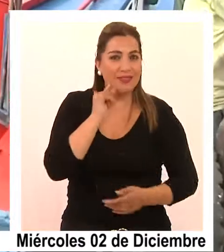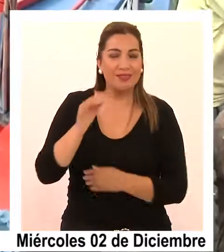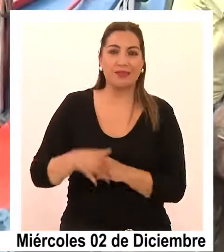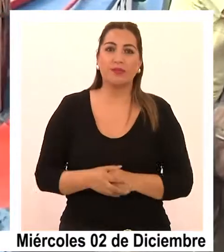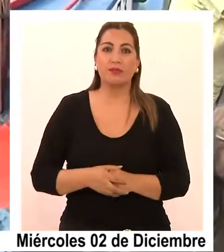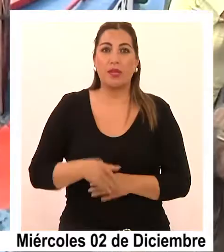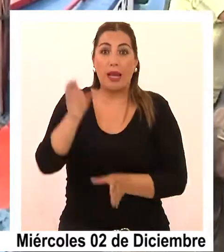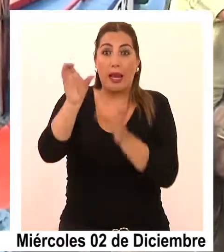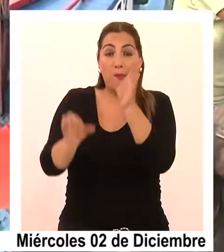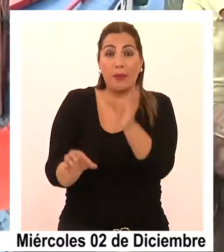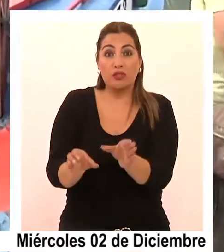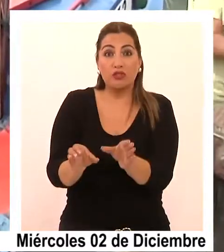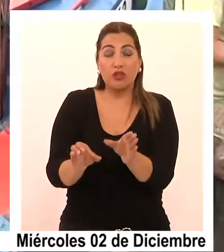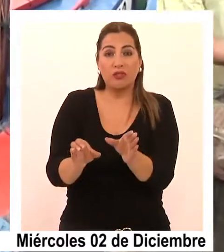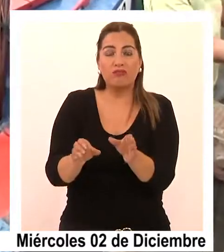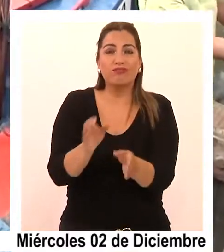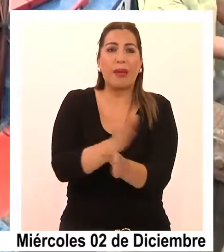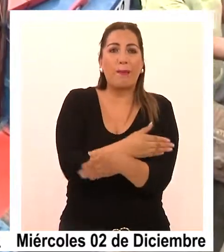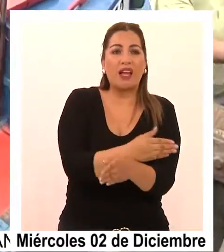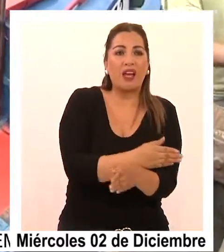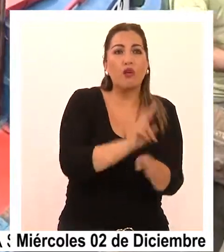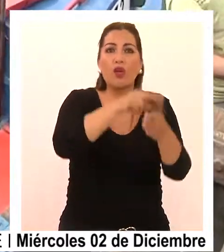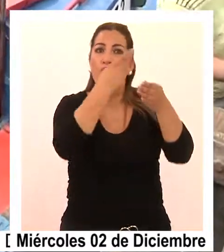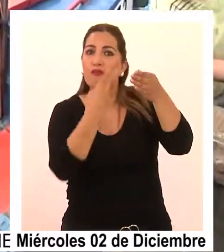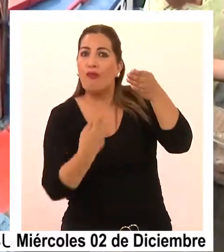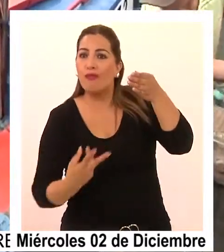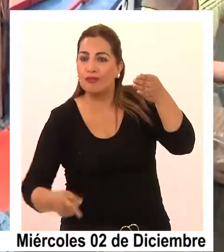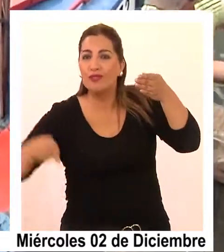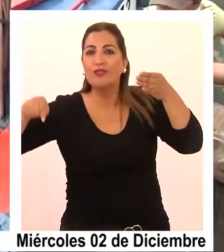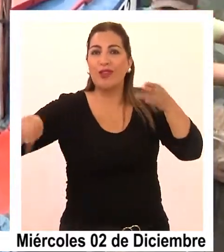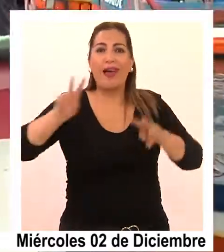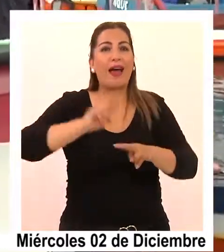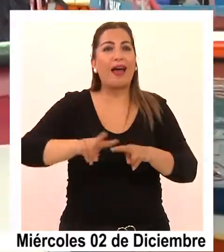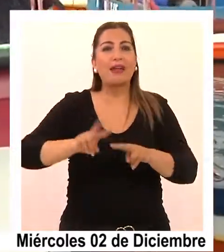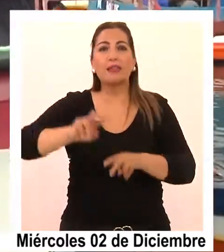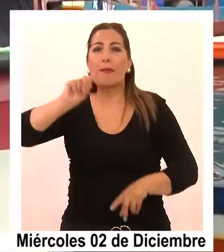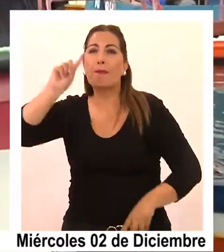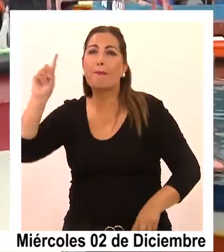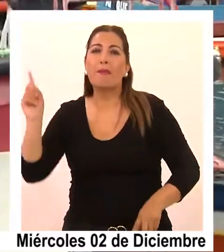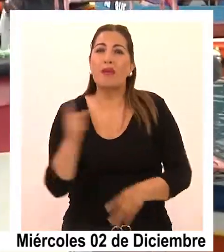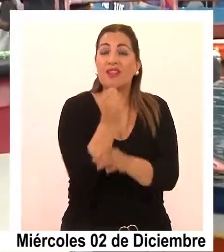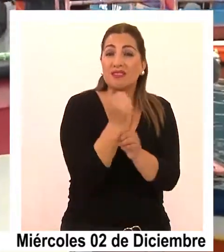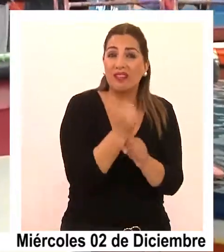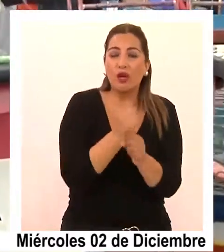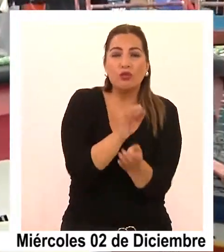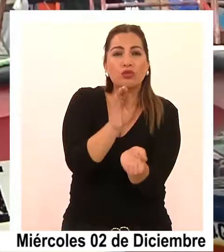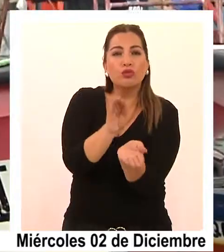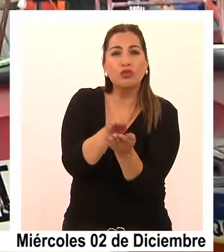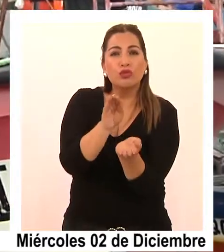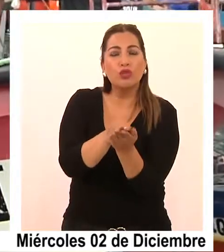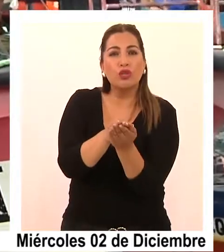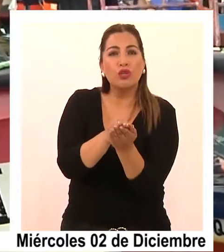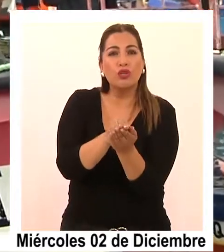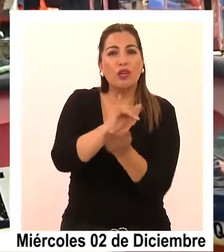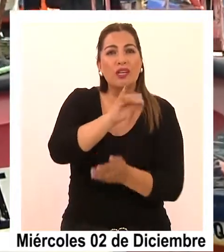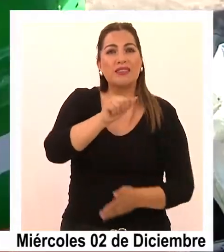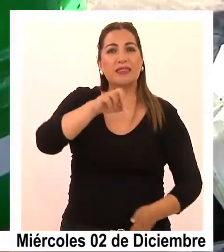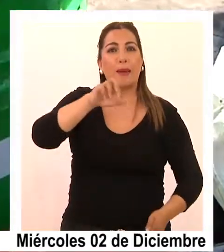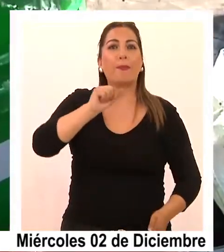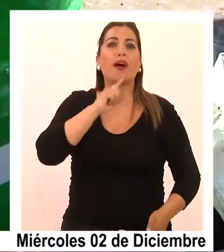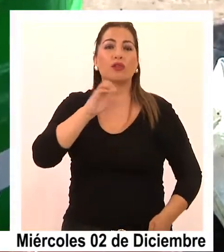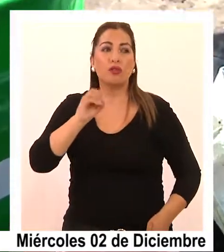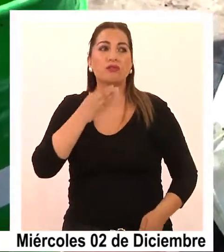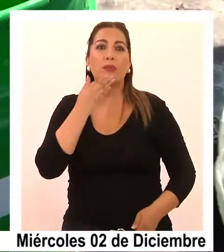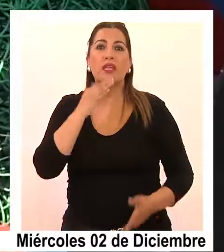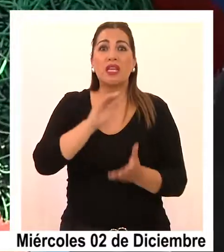Los pescadores y buzos de Caleta Riquelme se encuentran desarrollando los primeros cultivos de choro zapato y chicoria de mar